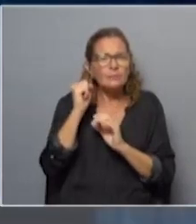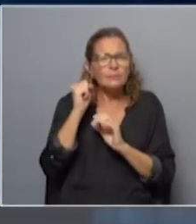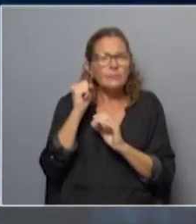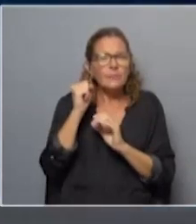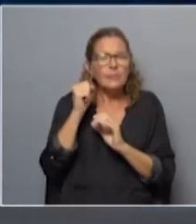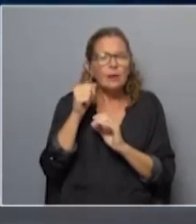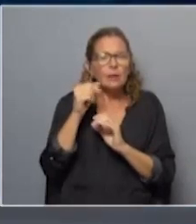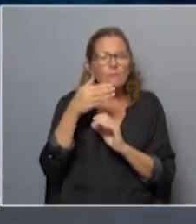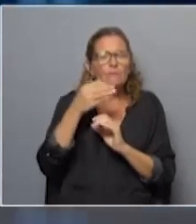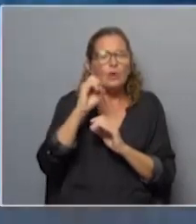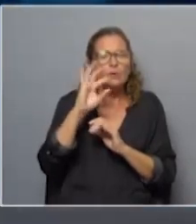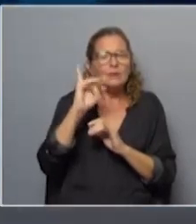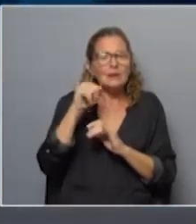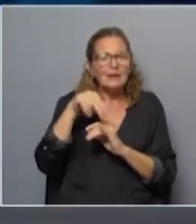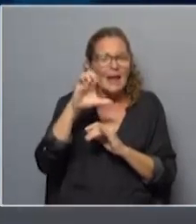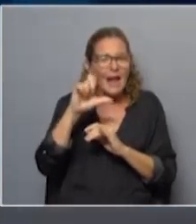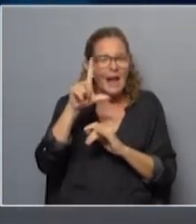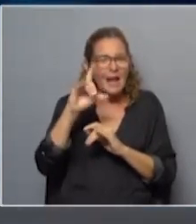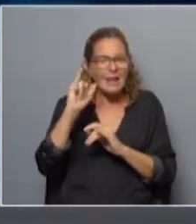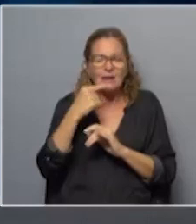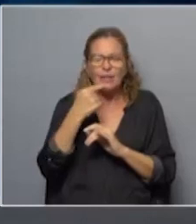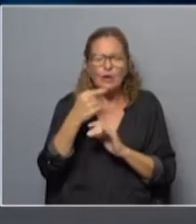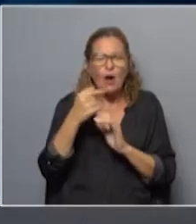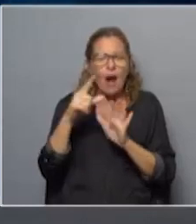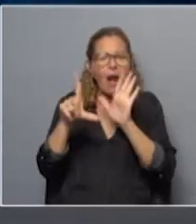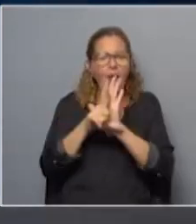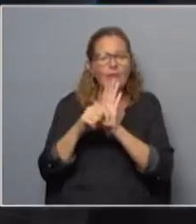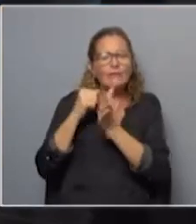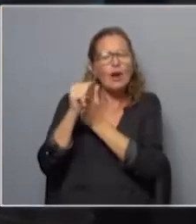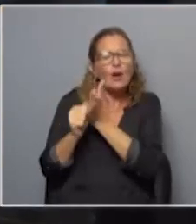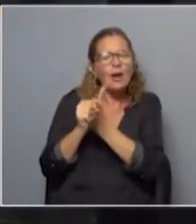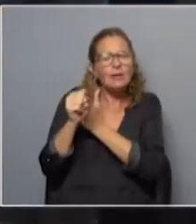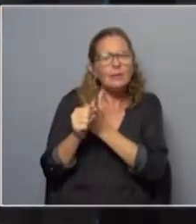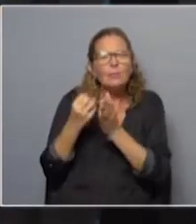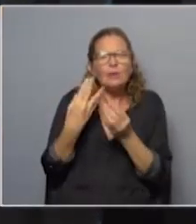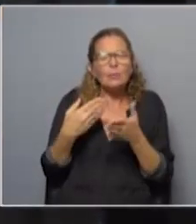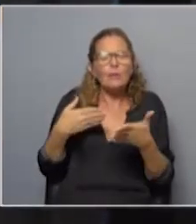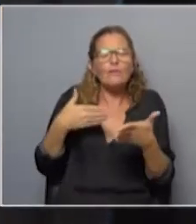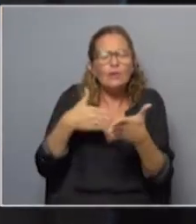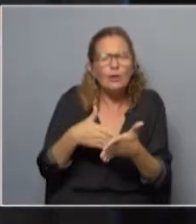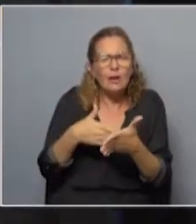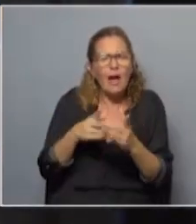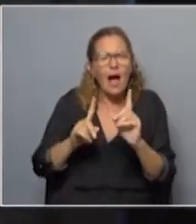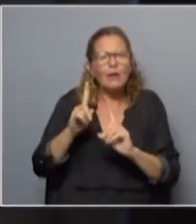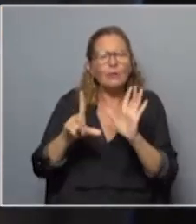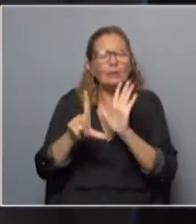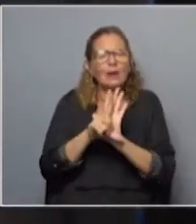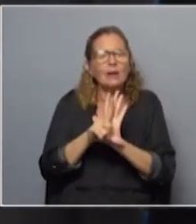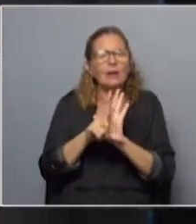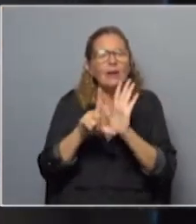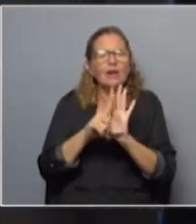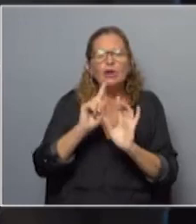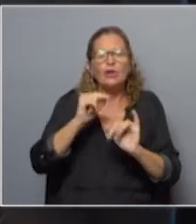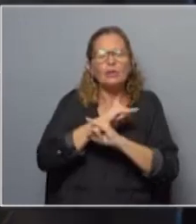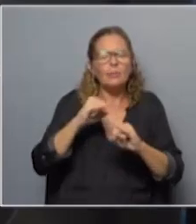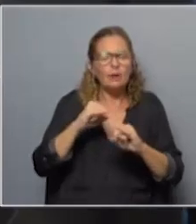ferrocarril. ¿Por qué son malas? Precisamente porque bloquean algo que es definitivo de una ley. La ley no termina